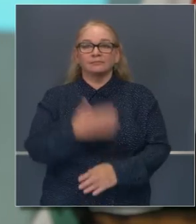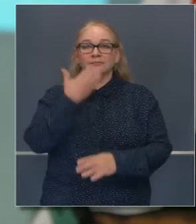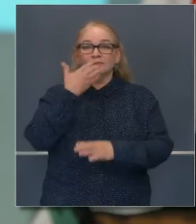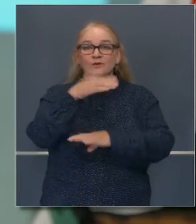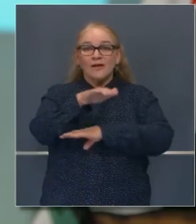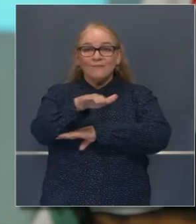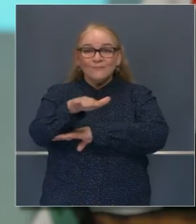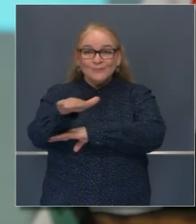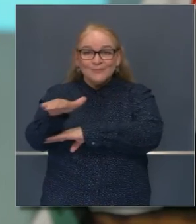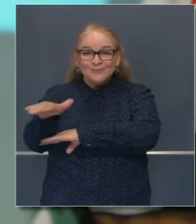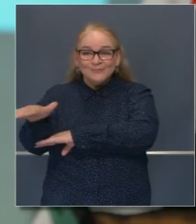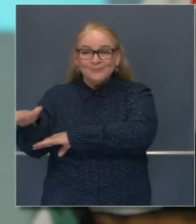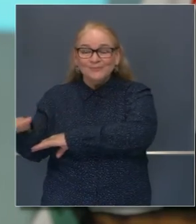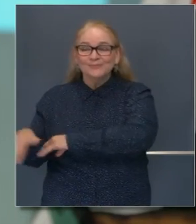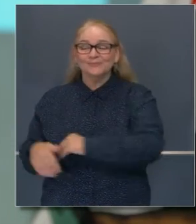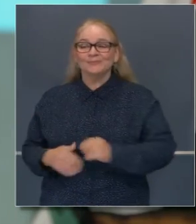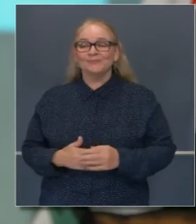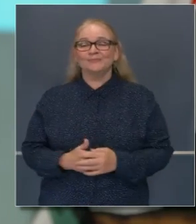Buenas tardes.